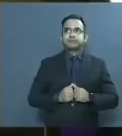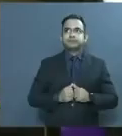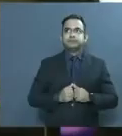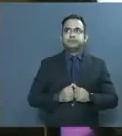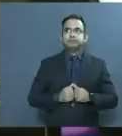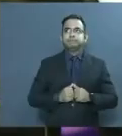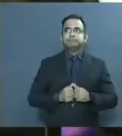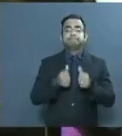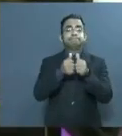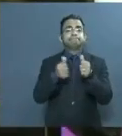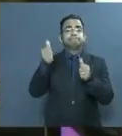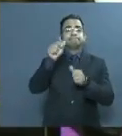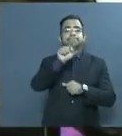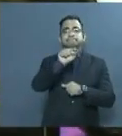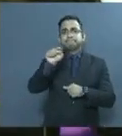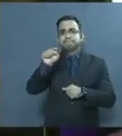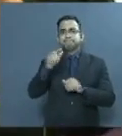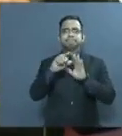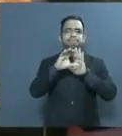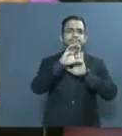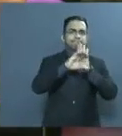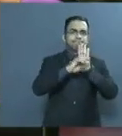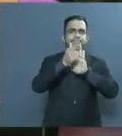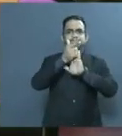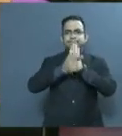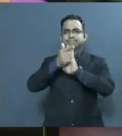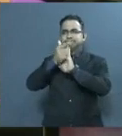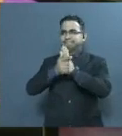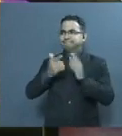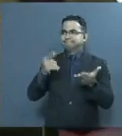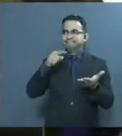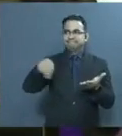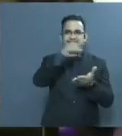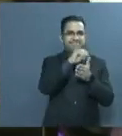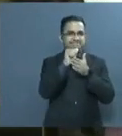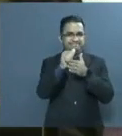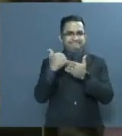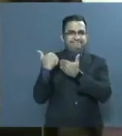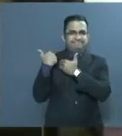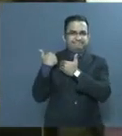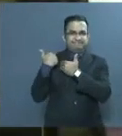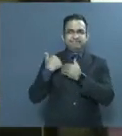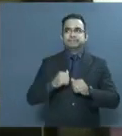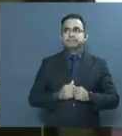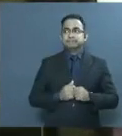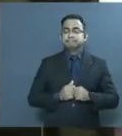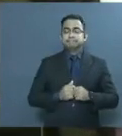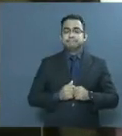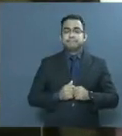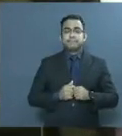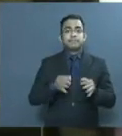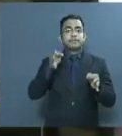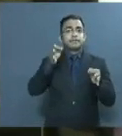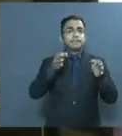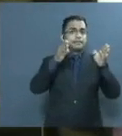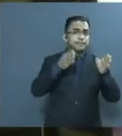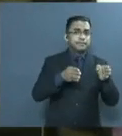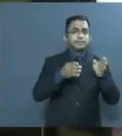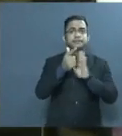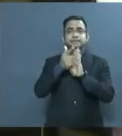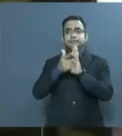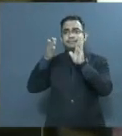Autoridades Constitucionales de la Nación. Magistradas y